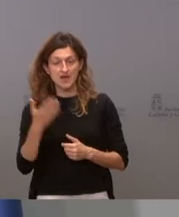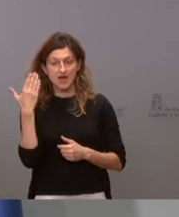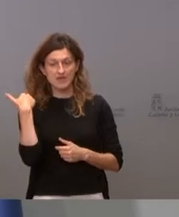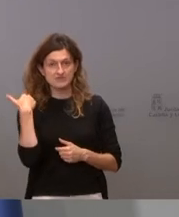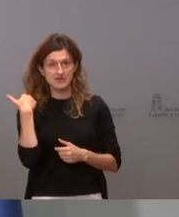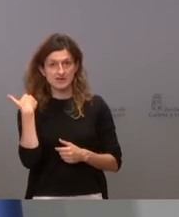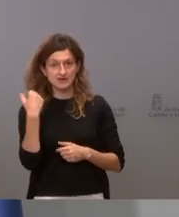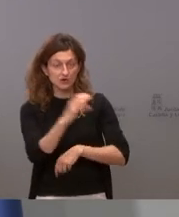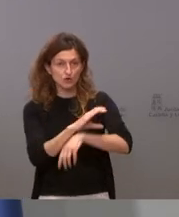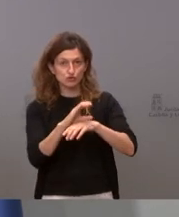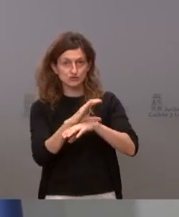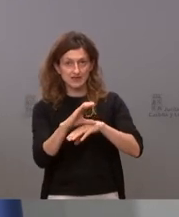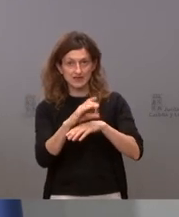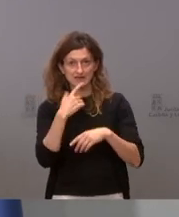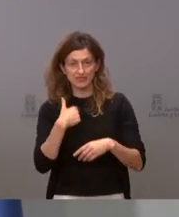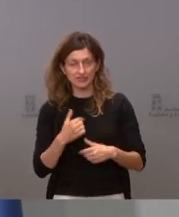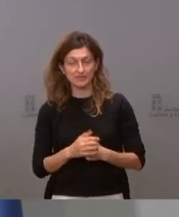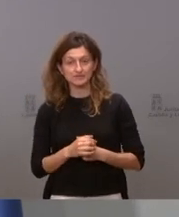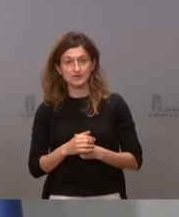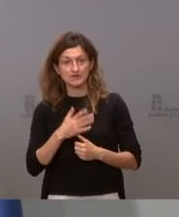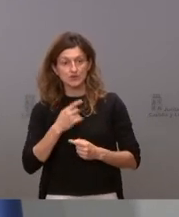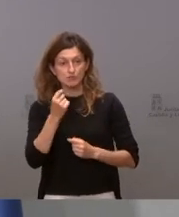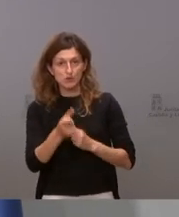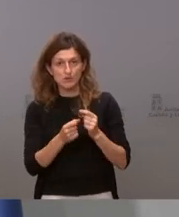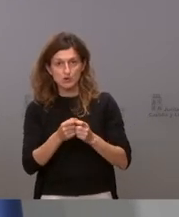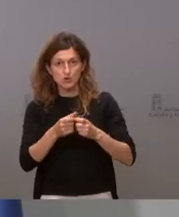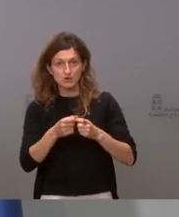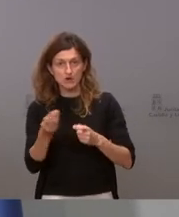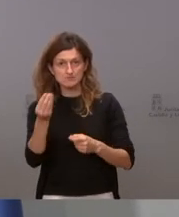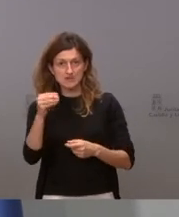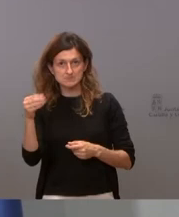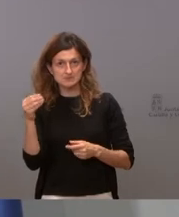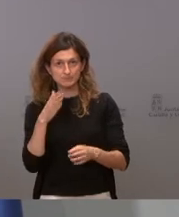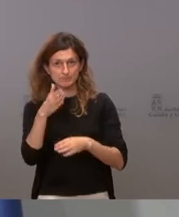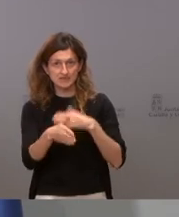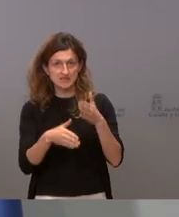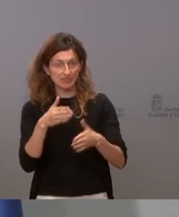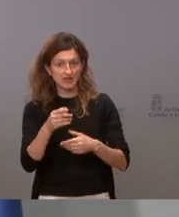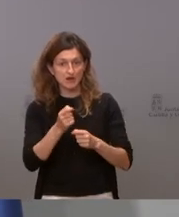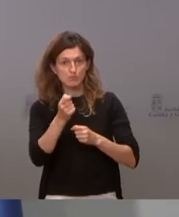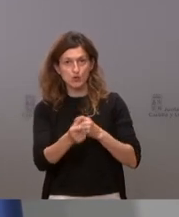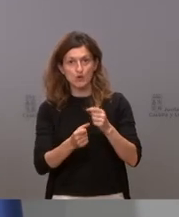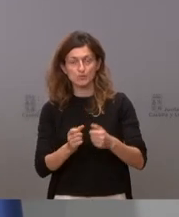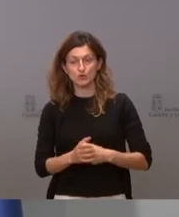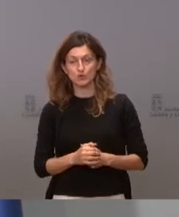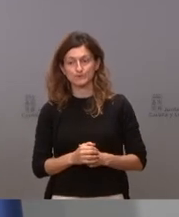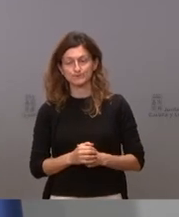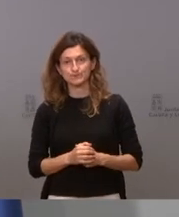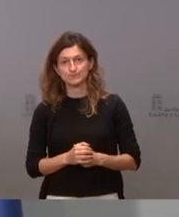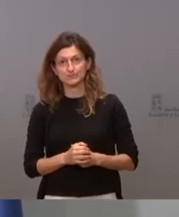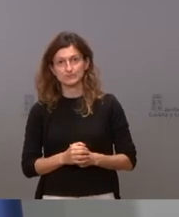la propia consejera y vamos a seguir incrementando las consultas presenciales de manera progresiva sobre